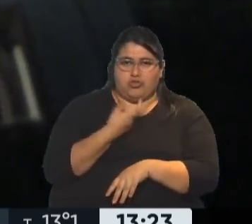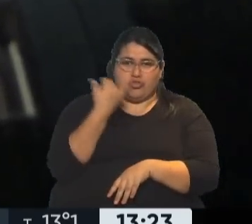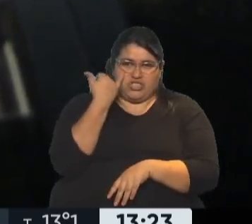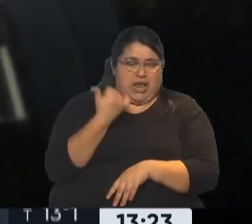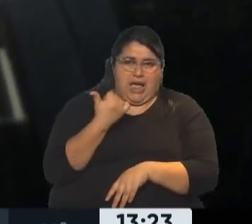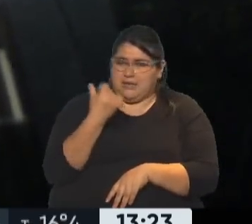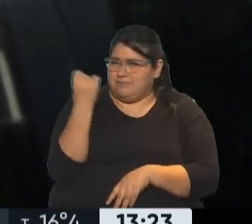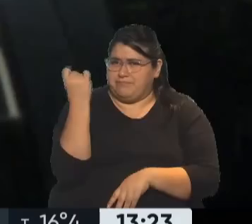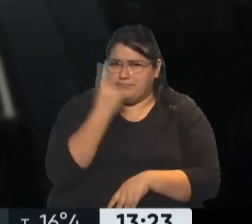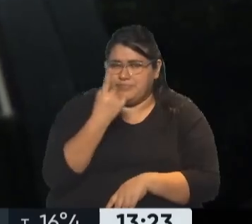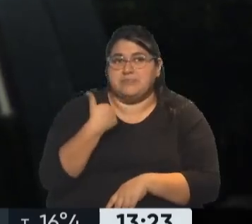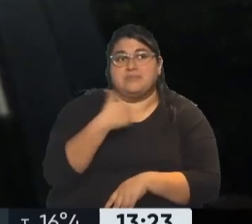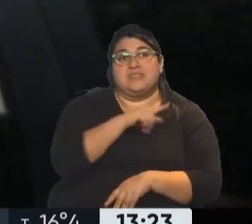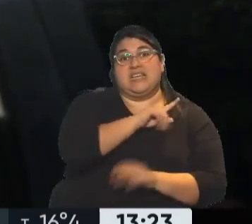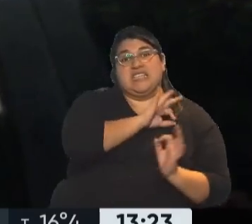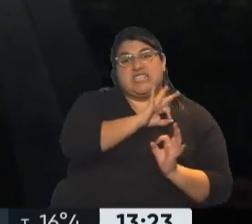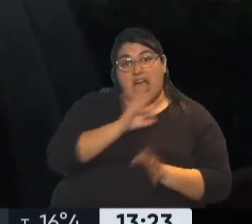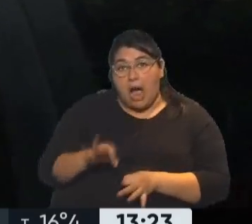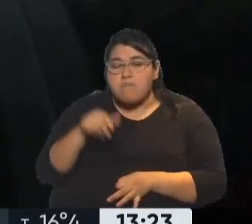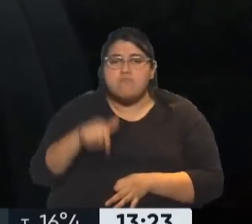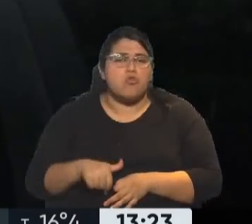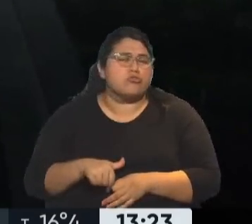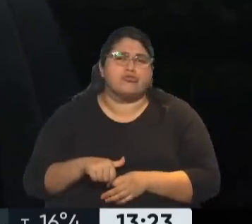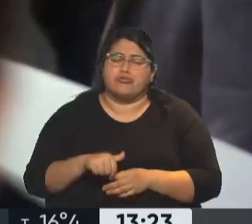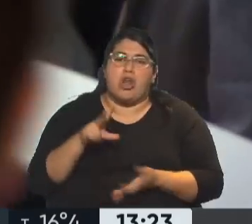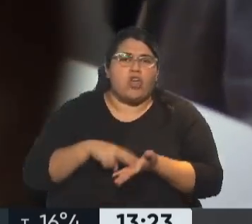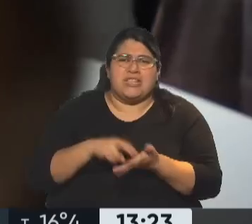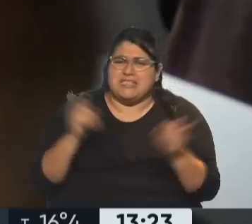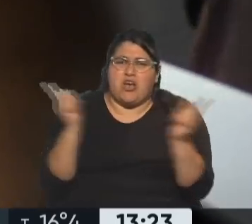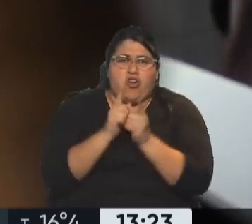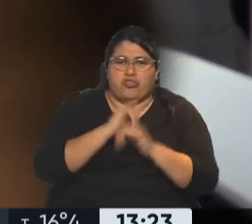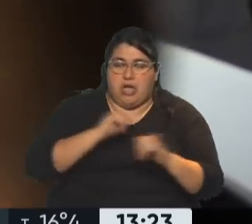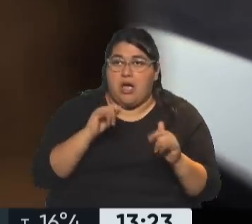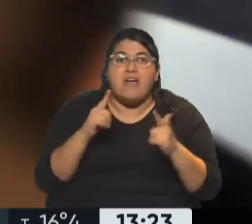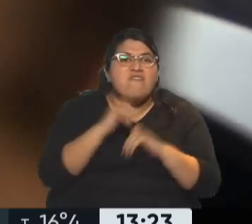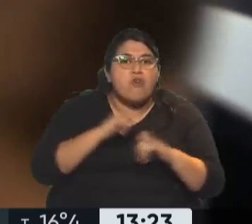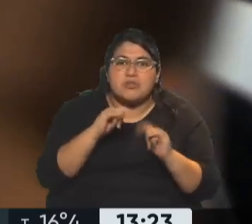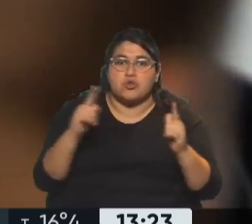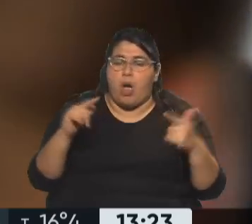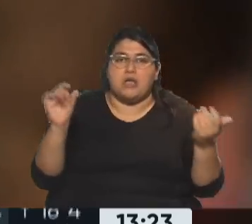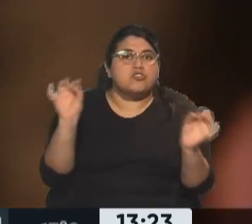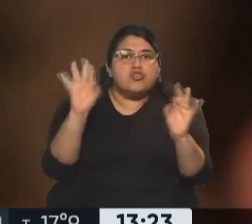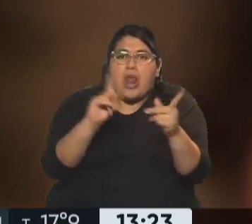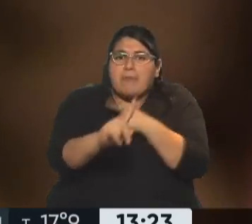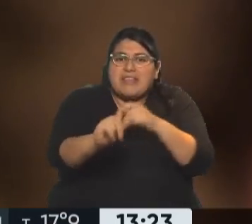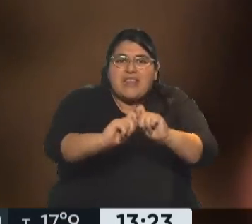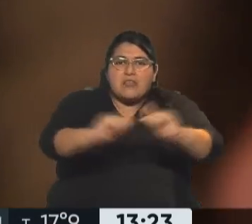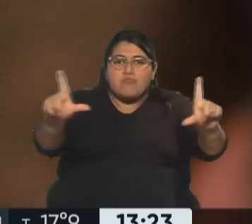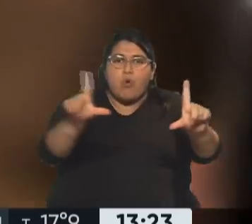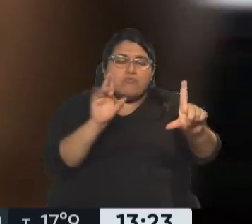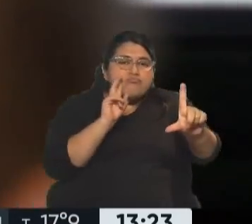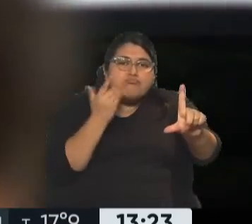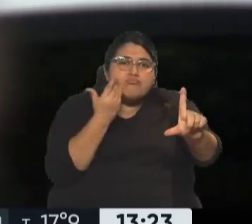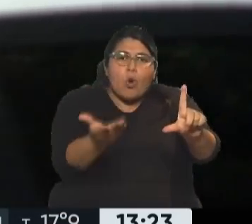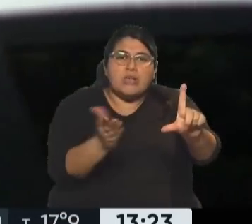inmediatamente llegamos de allí. Y no había información, era solo la imagen que teníamos de lo que habíamos captado.